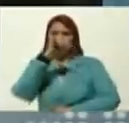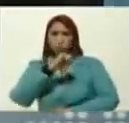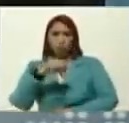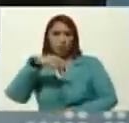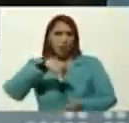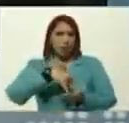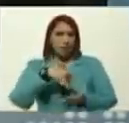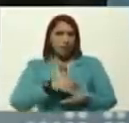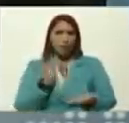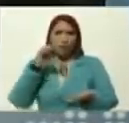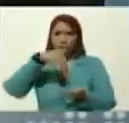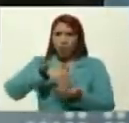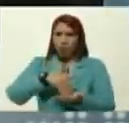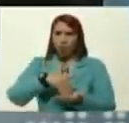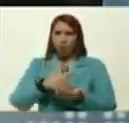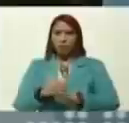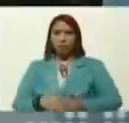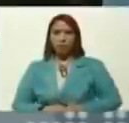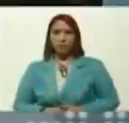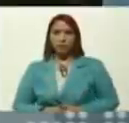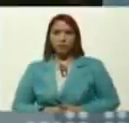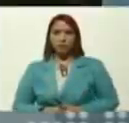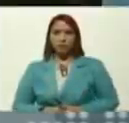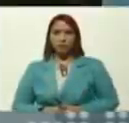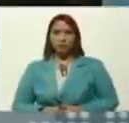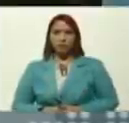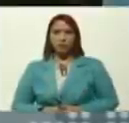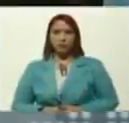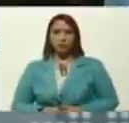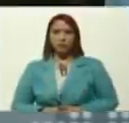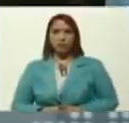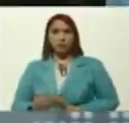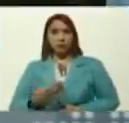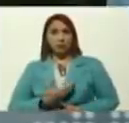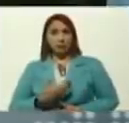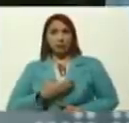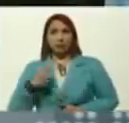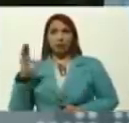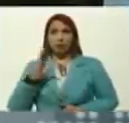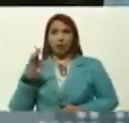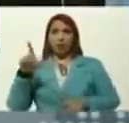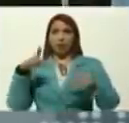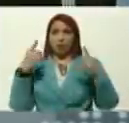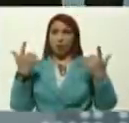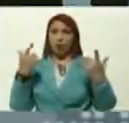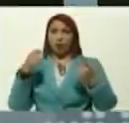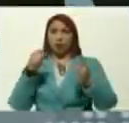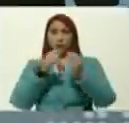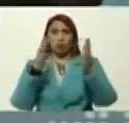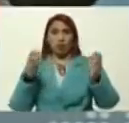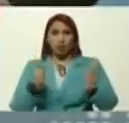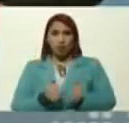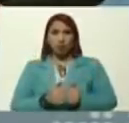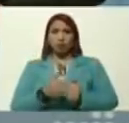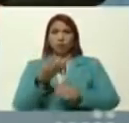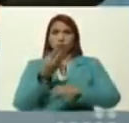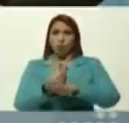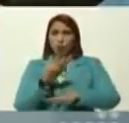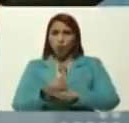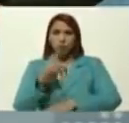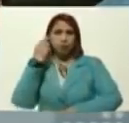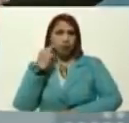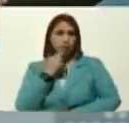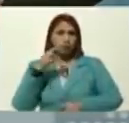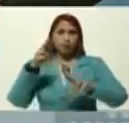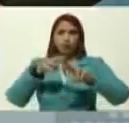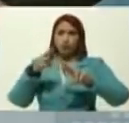Carabobo, en Aragua, en la alcaldía de Caracas, en La Guaira, en Anzuategui, en Monagas, en Bolívar,